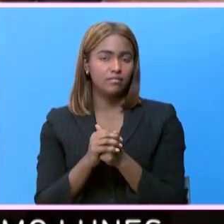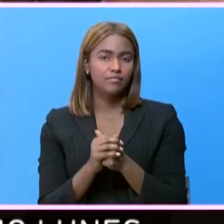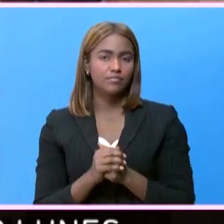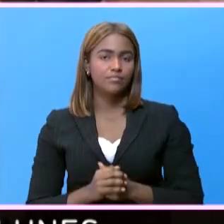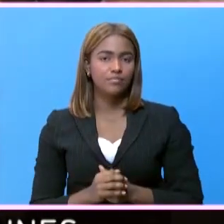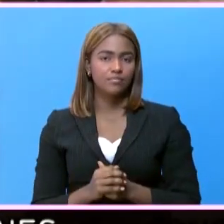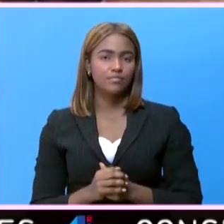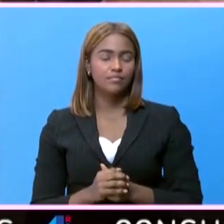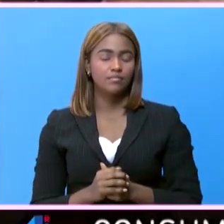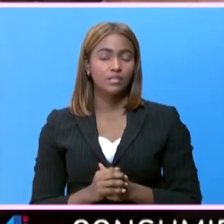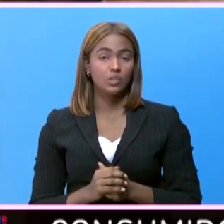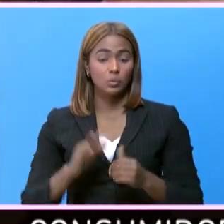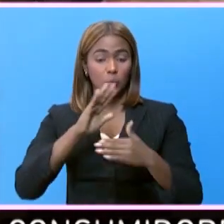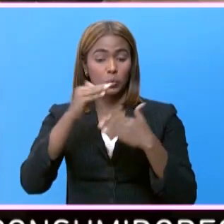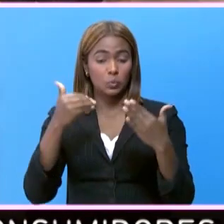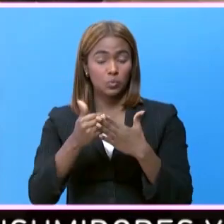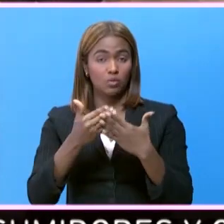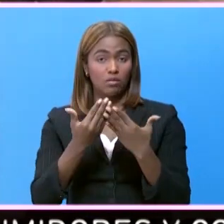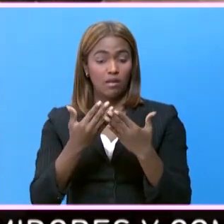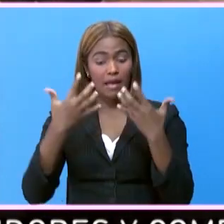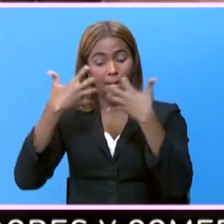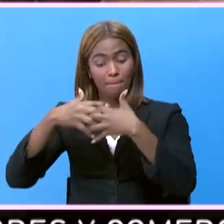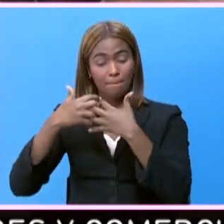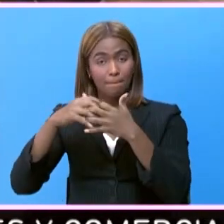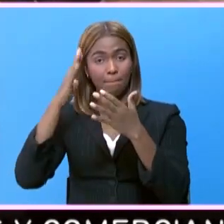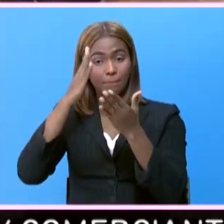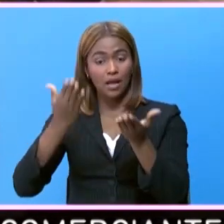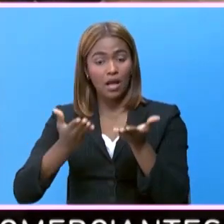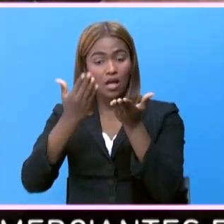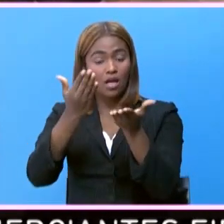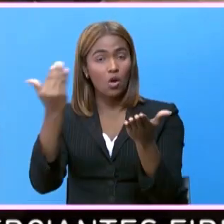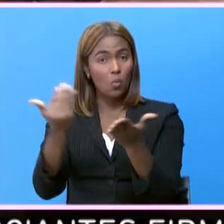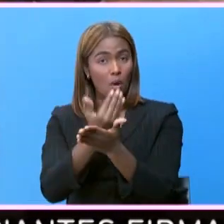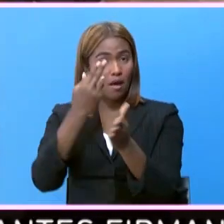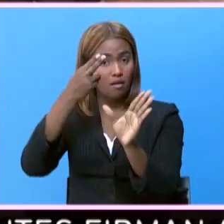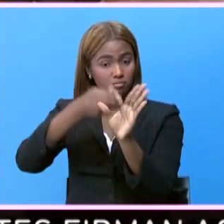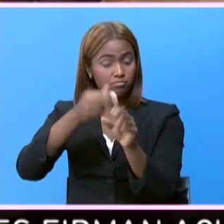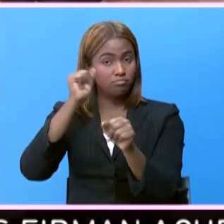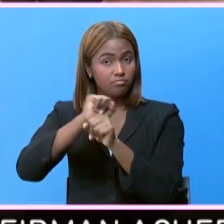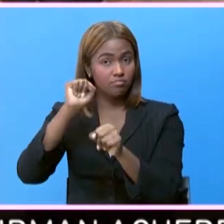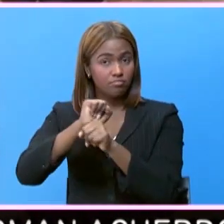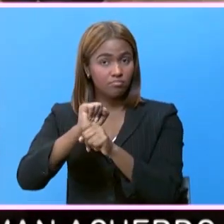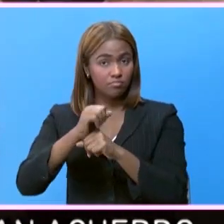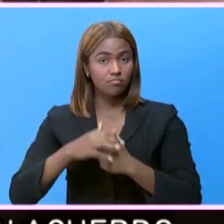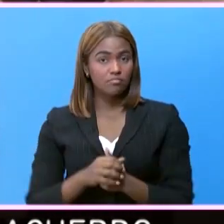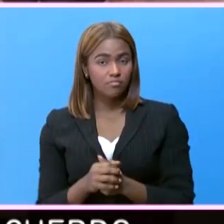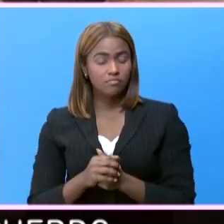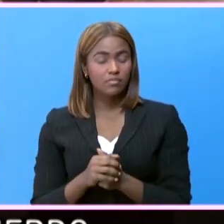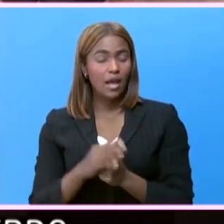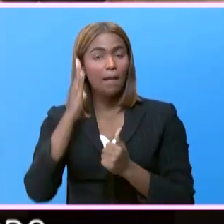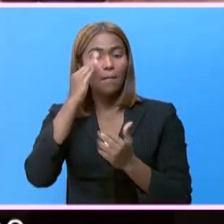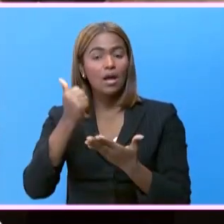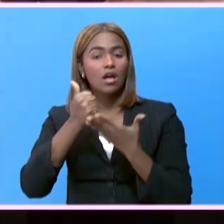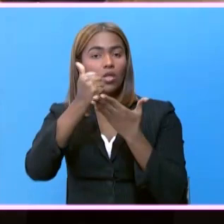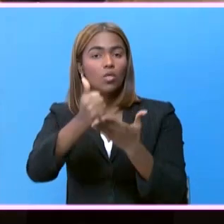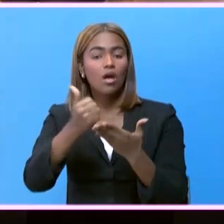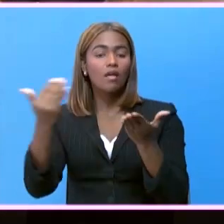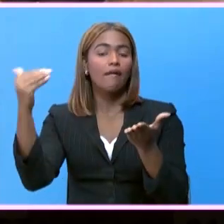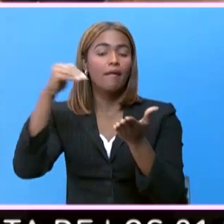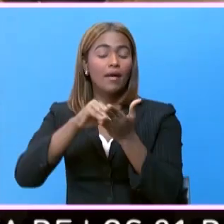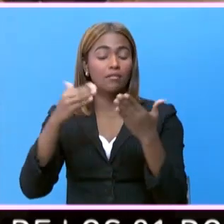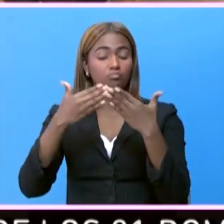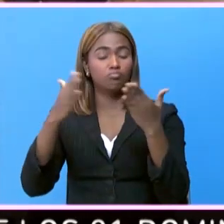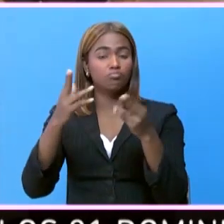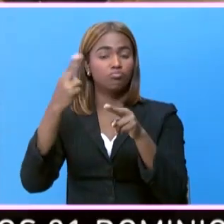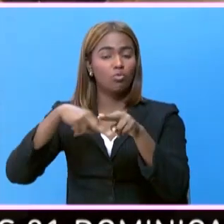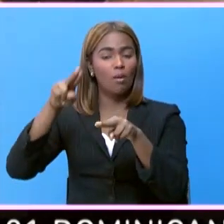Toda empresa que vaya a crear empleos, que vaya a ayudar a reabrir y a